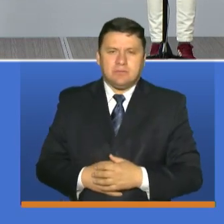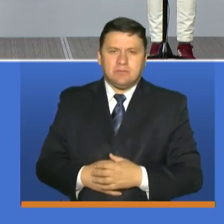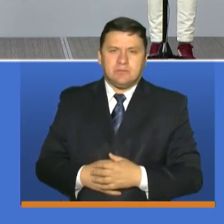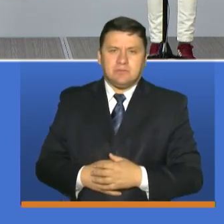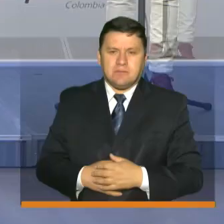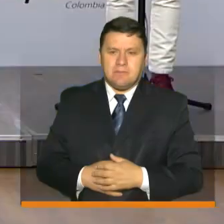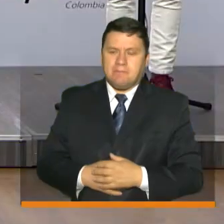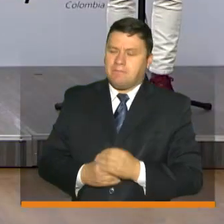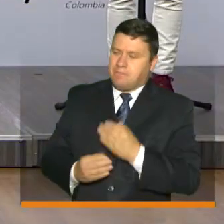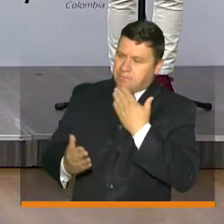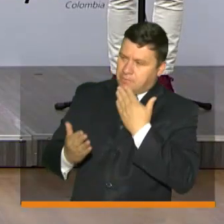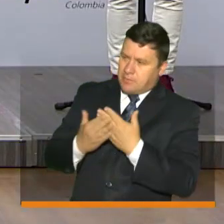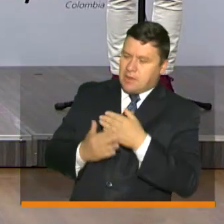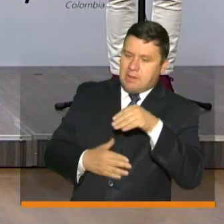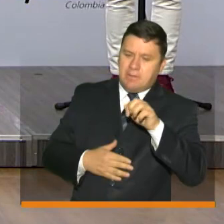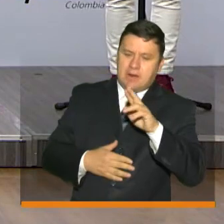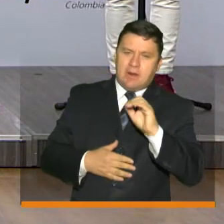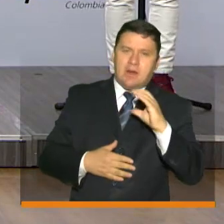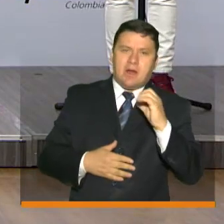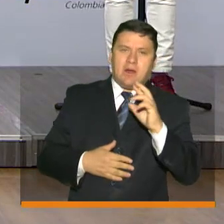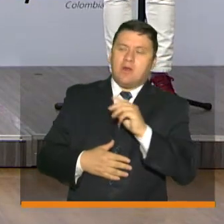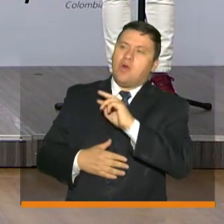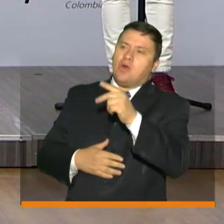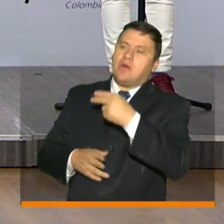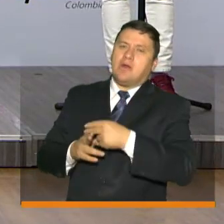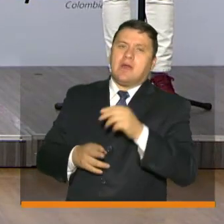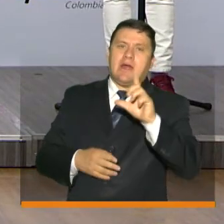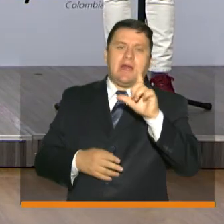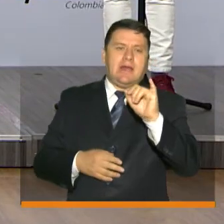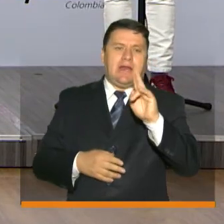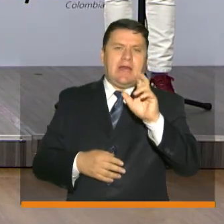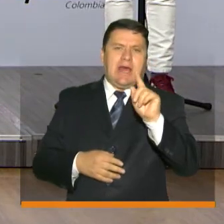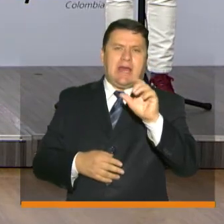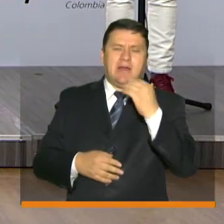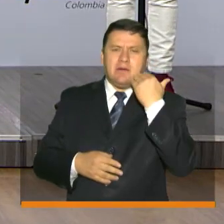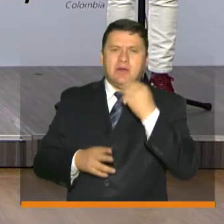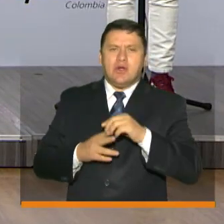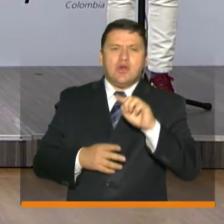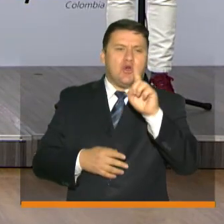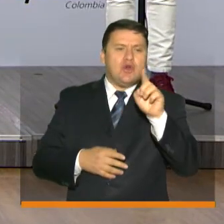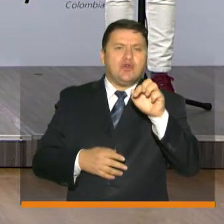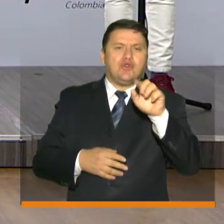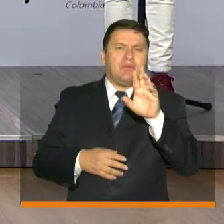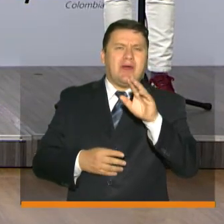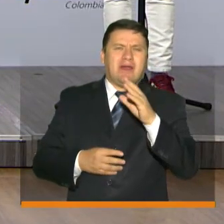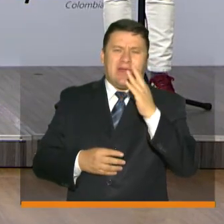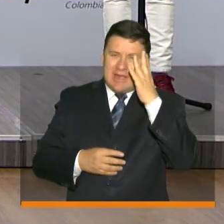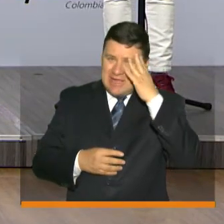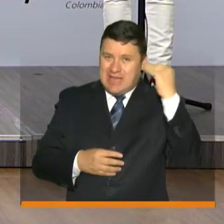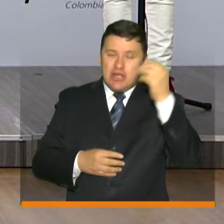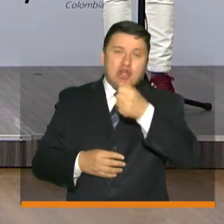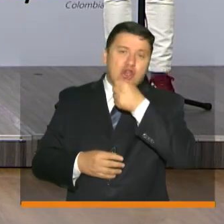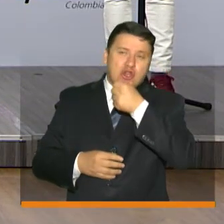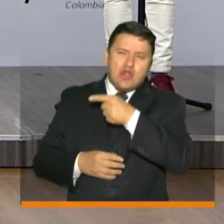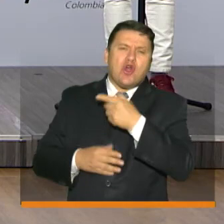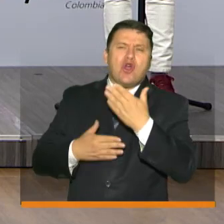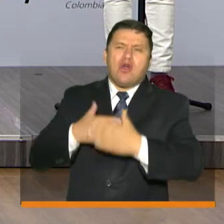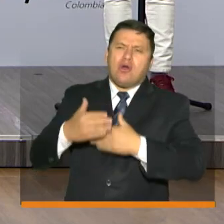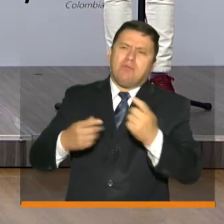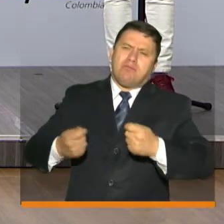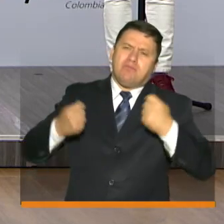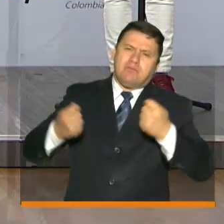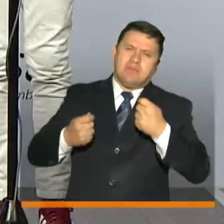Muchas gracias María Carolina Pregunta Liliana Montealegre de Super Noticias en el Quindío ¿Cómo avanza esta